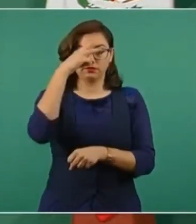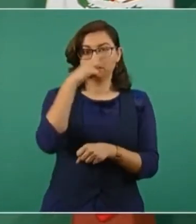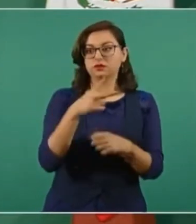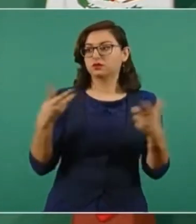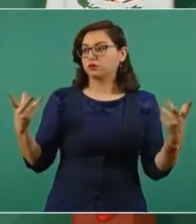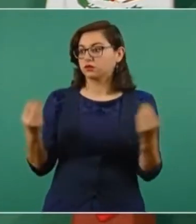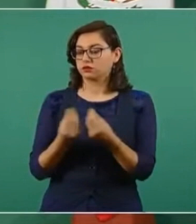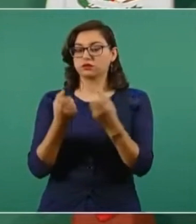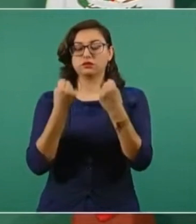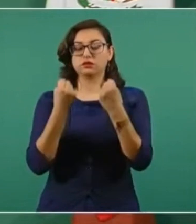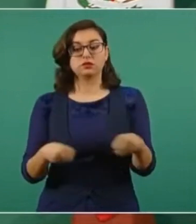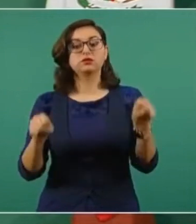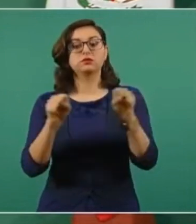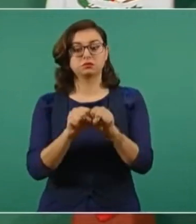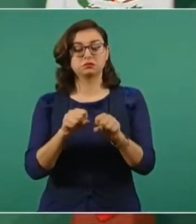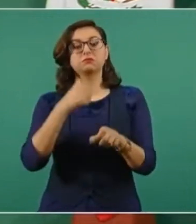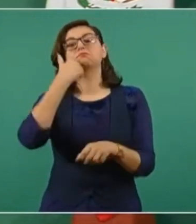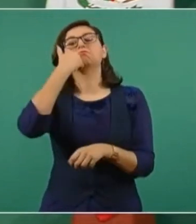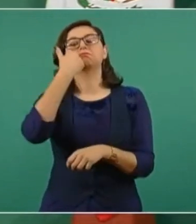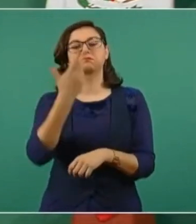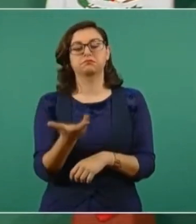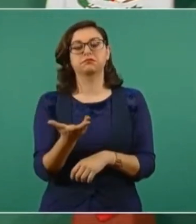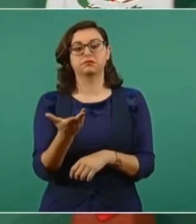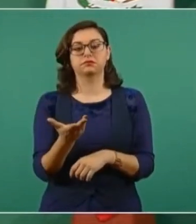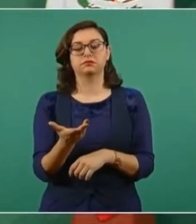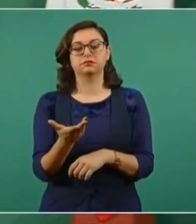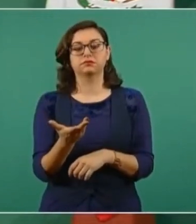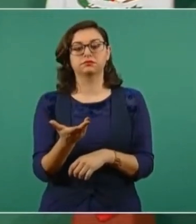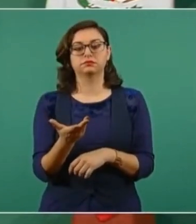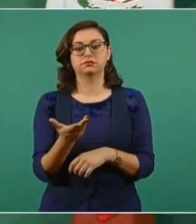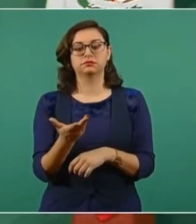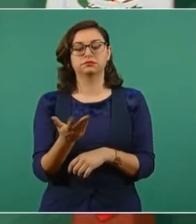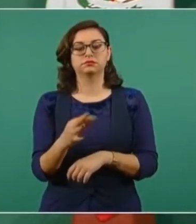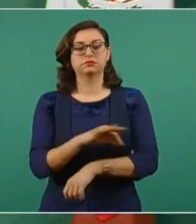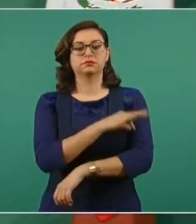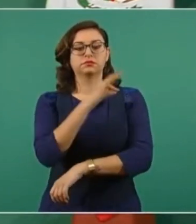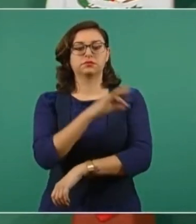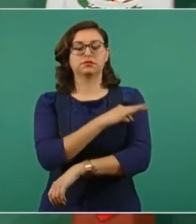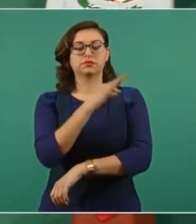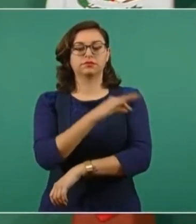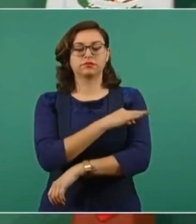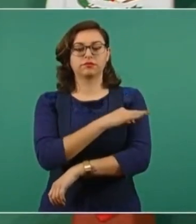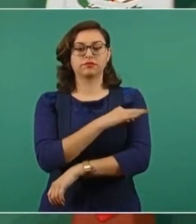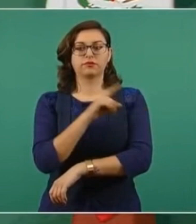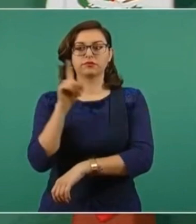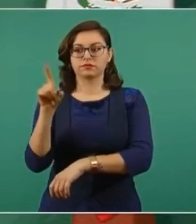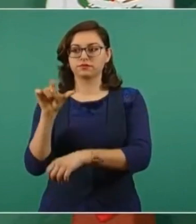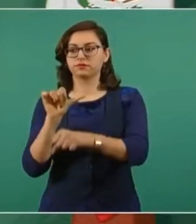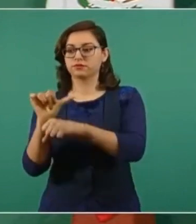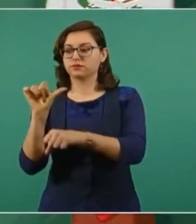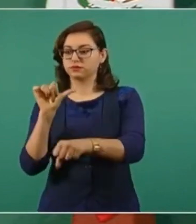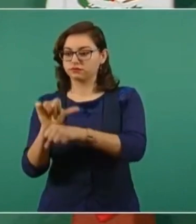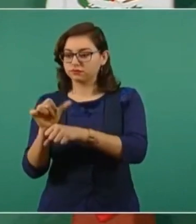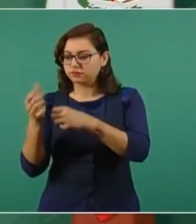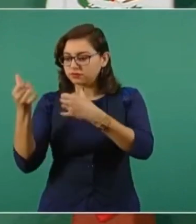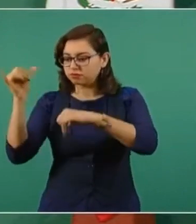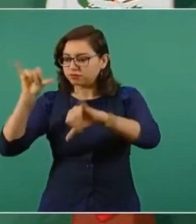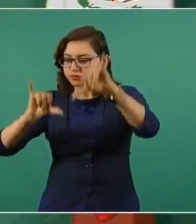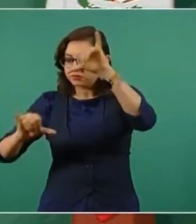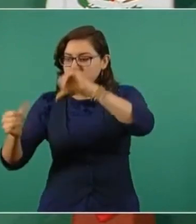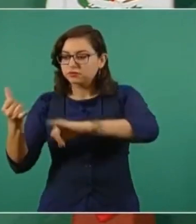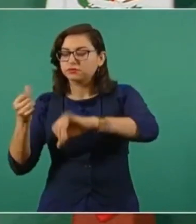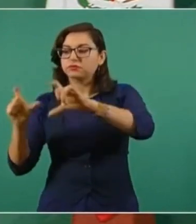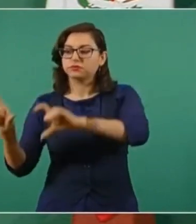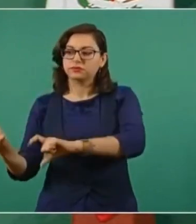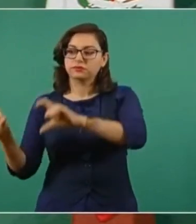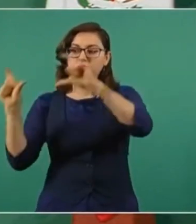producir la vacuna en Argentina y envasarla en una